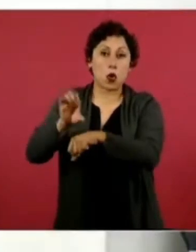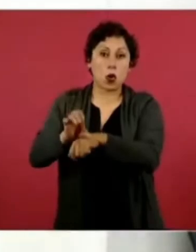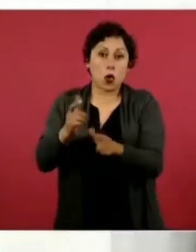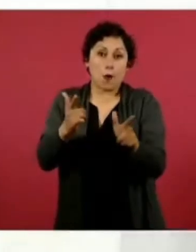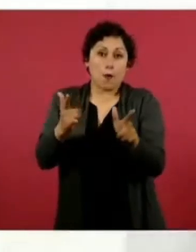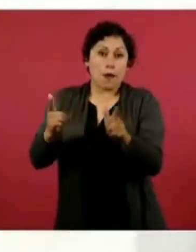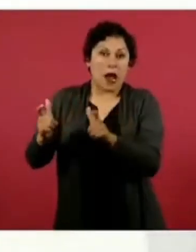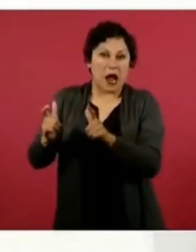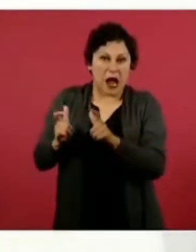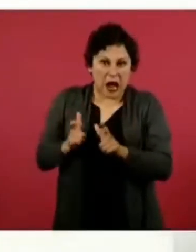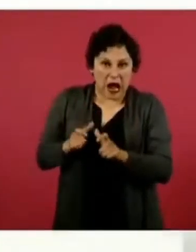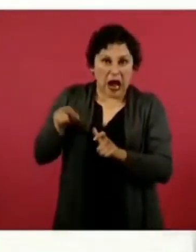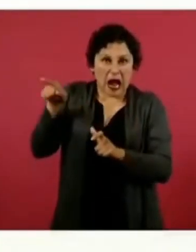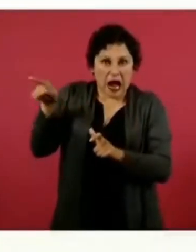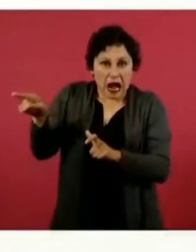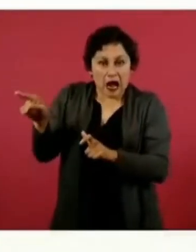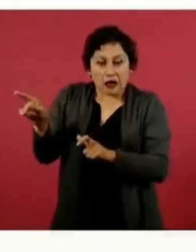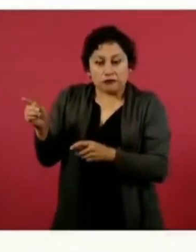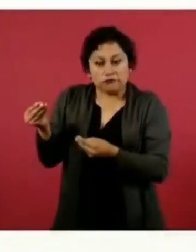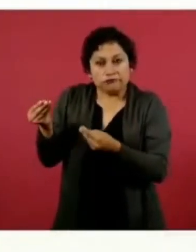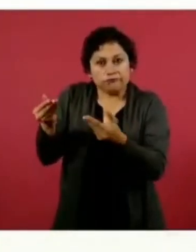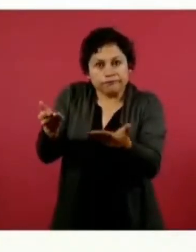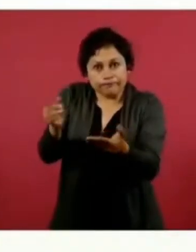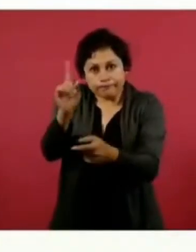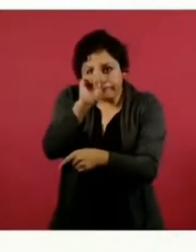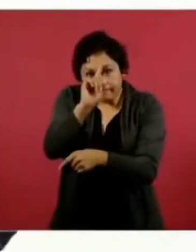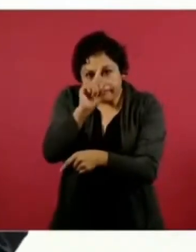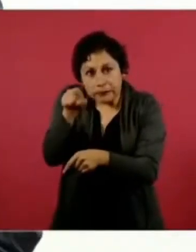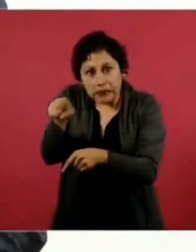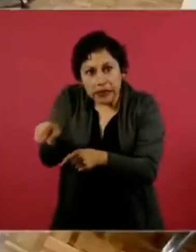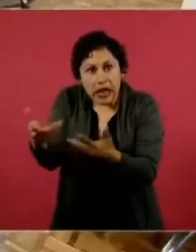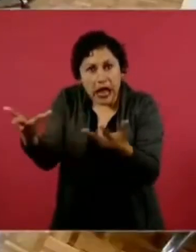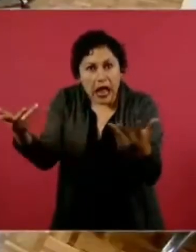para la fabricación de estos drones con explosivos de manera artesanal?